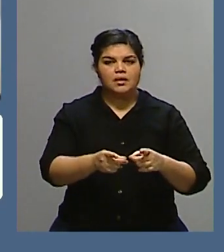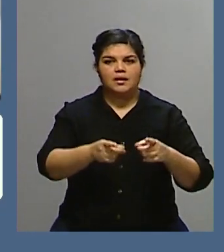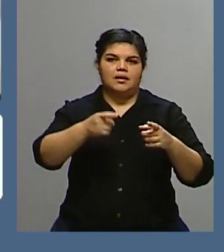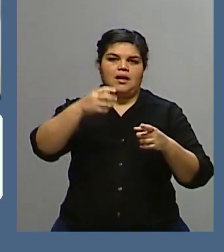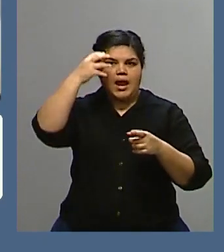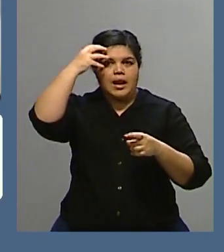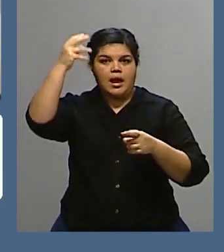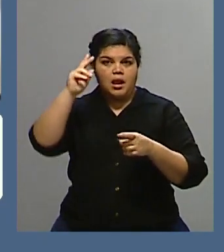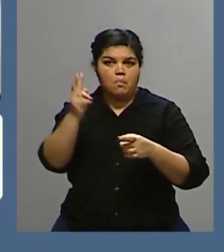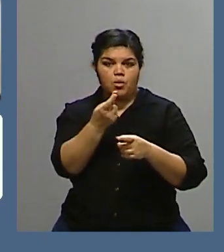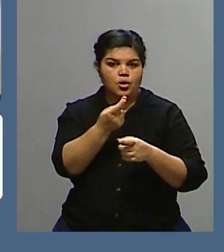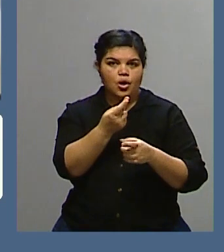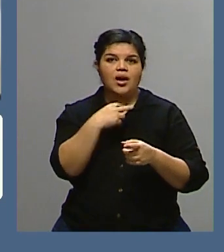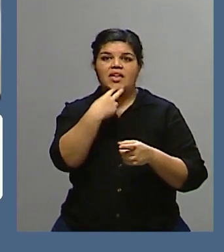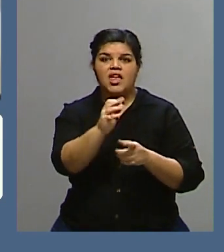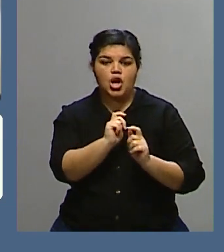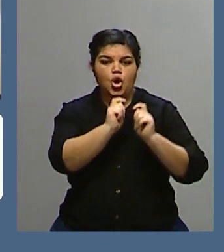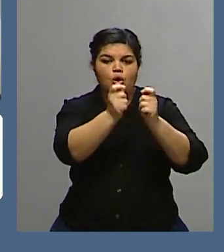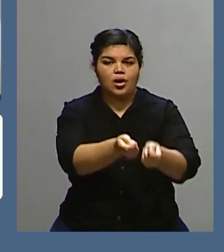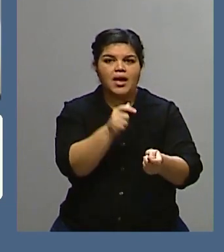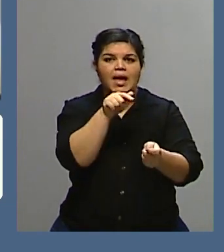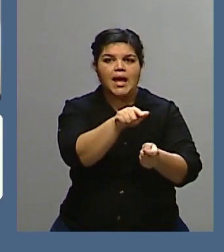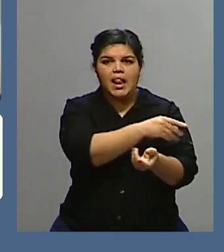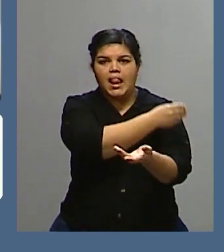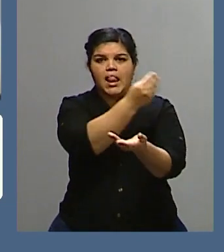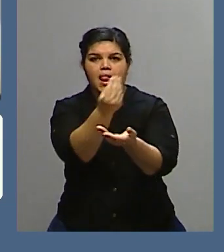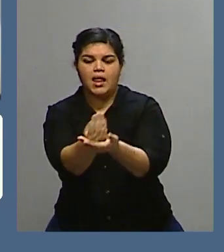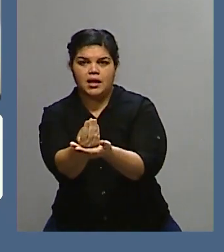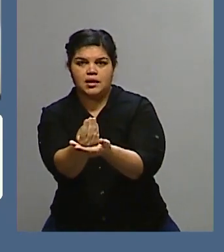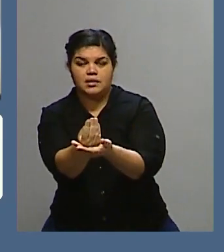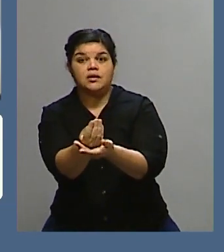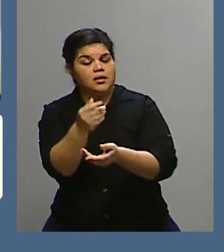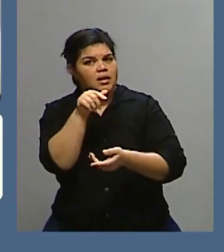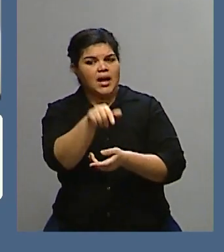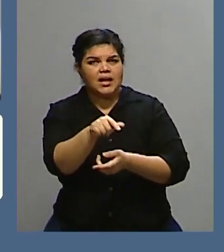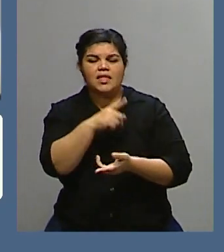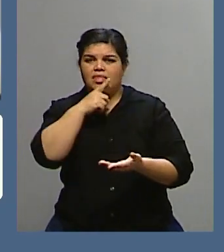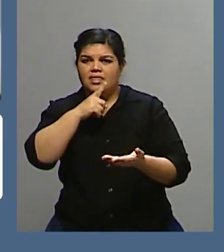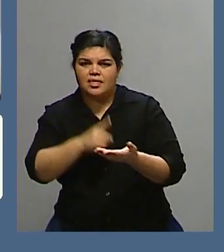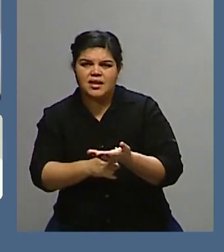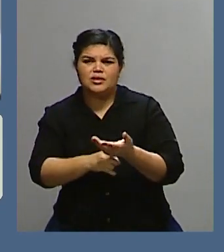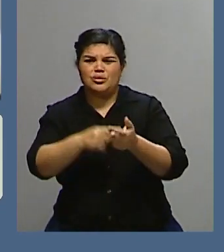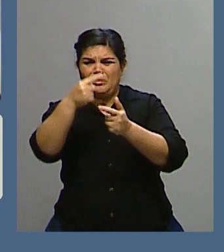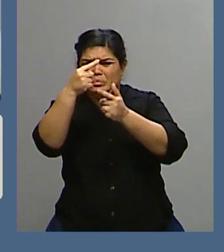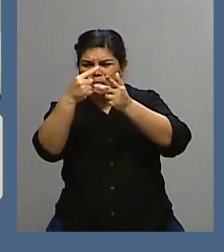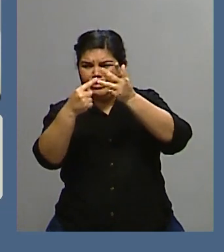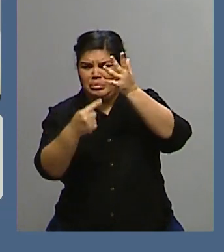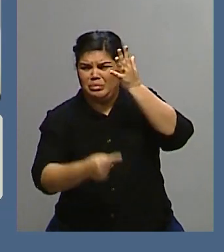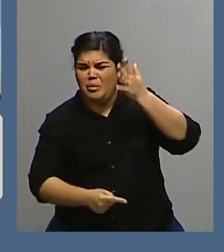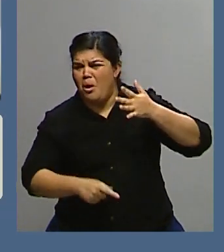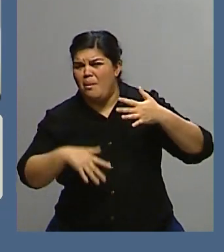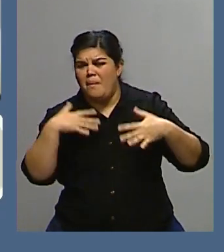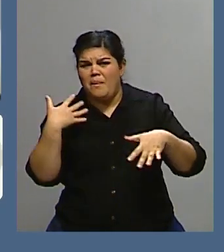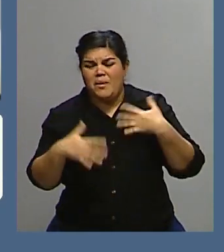Me parece que estos días había que tomar un montón de decisiones importantísimas. Estos días